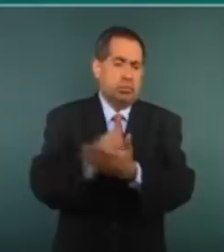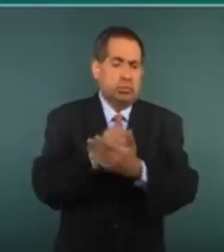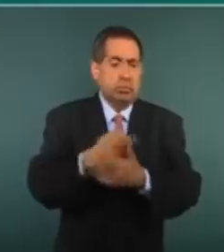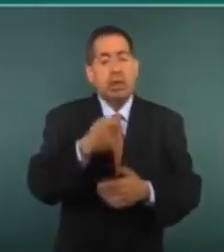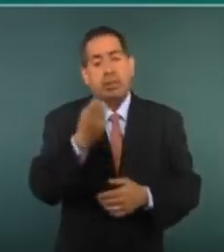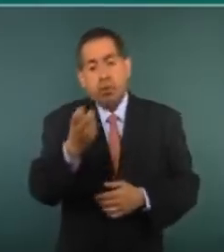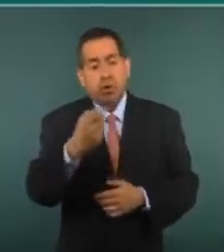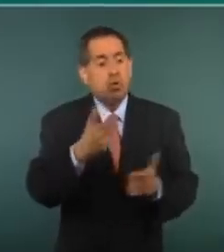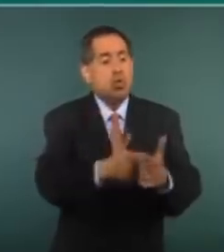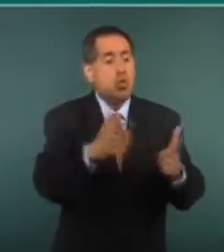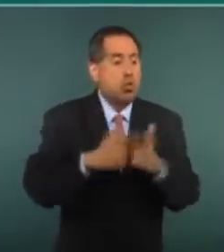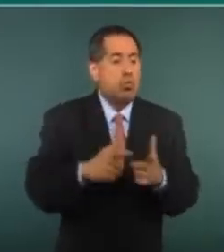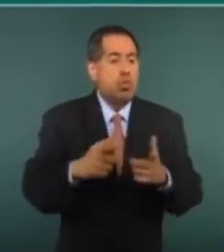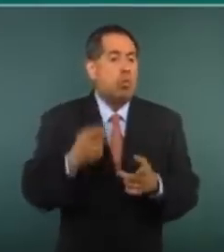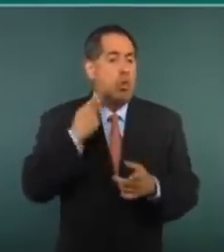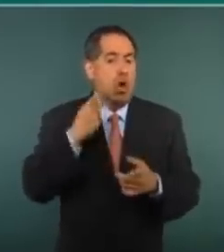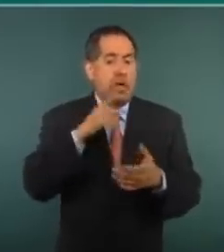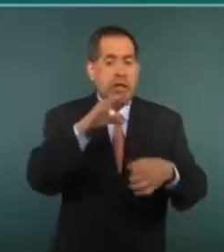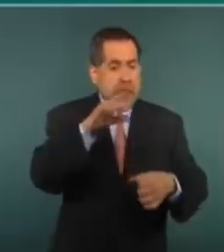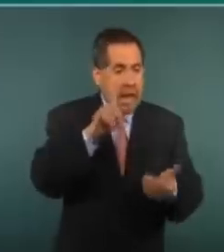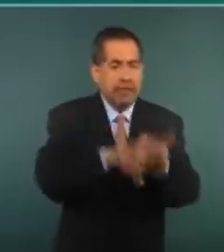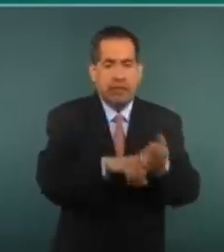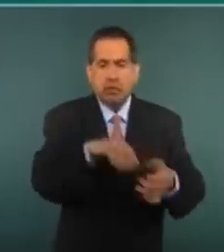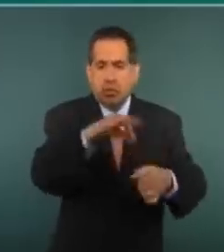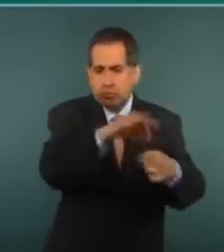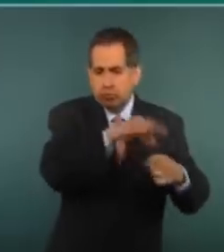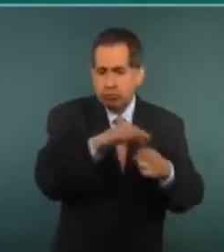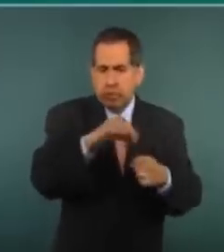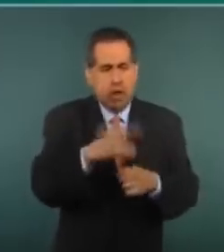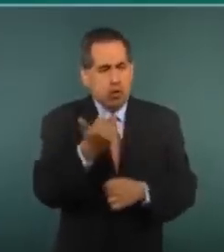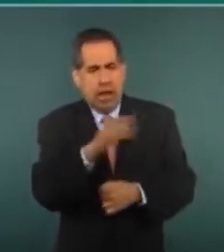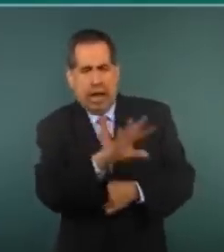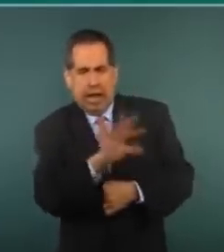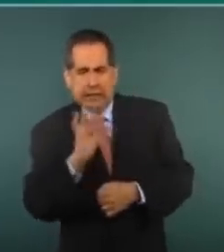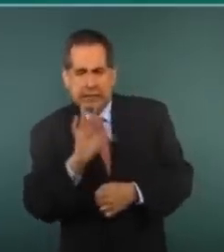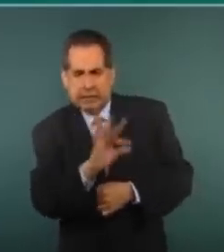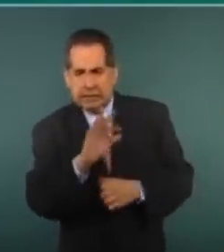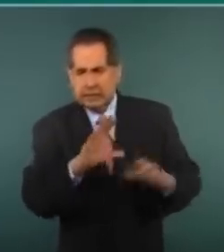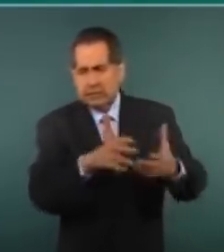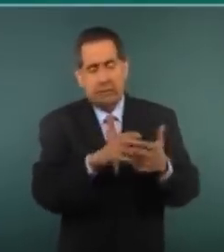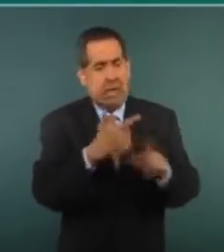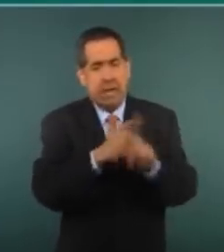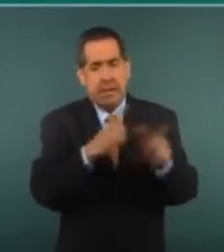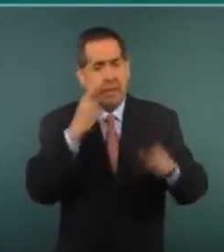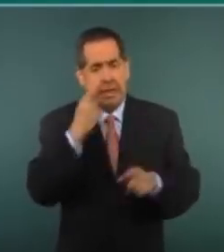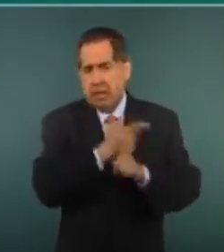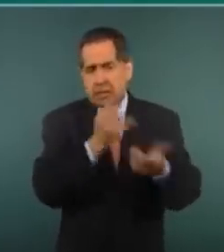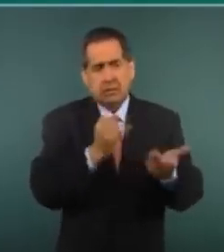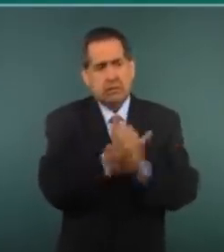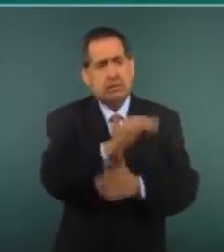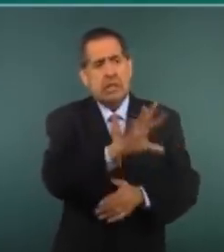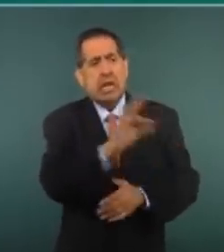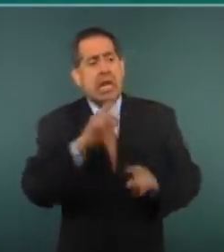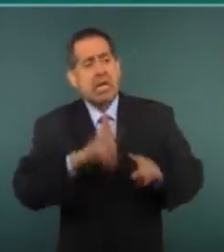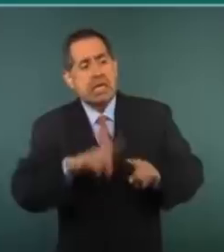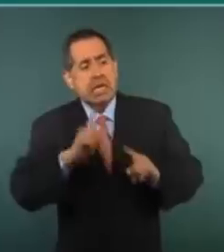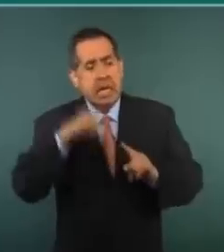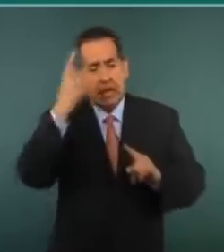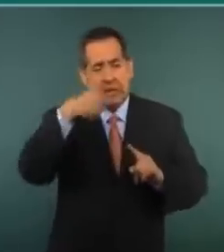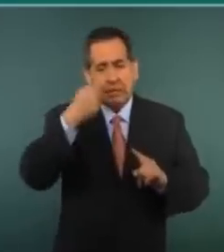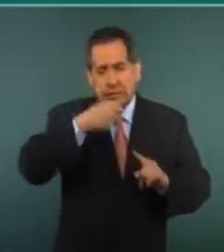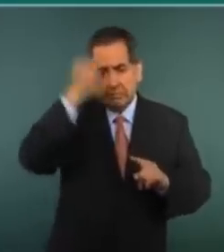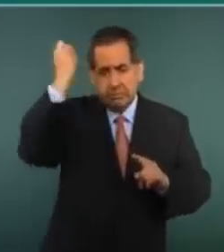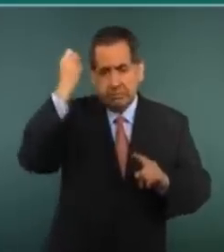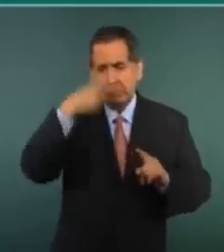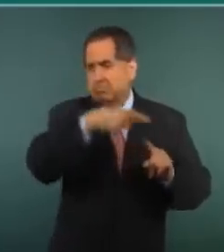tienen que ser los militantes y los ciudadanos también los que elijan con absoluta libertad, porque